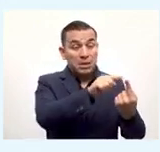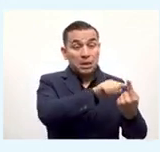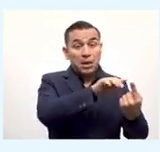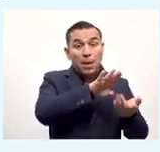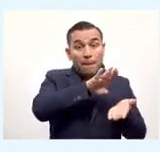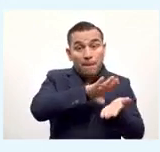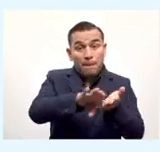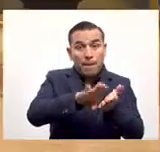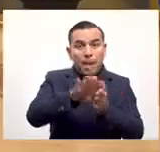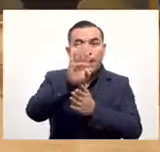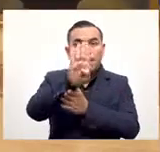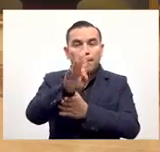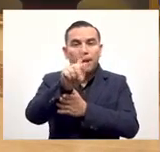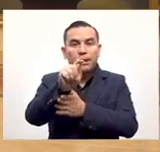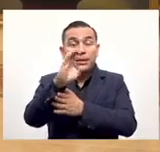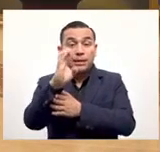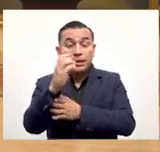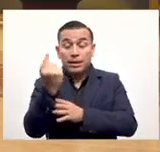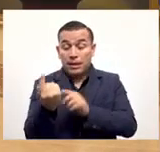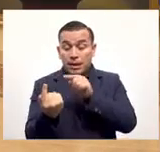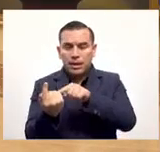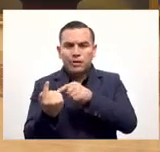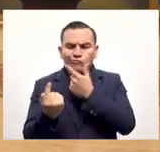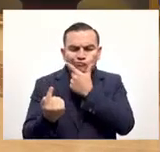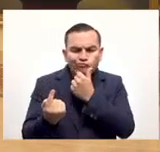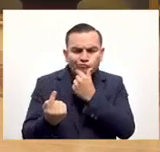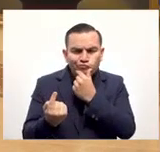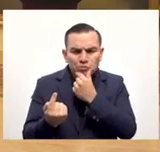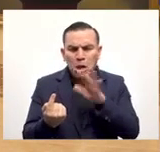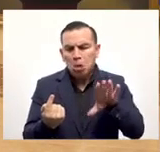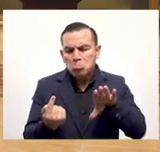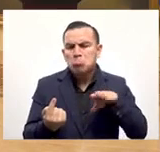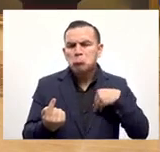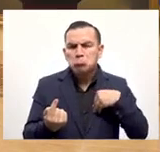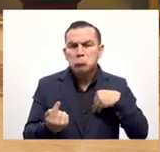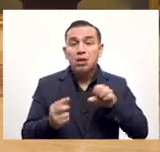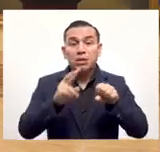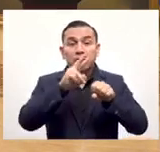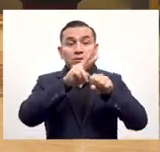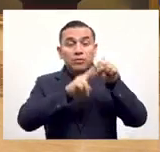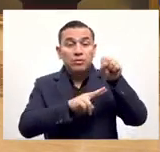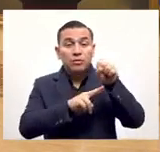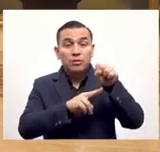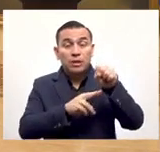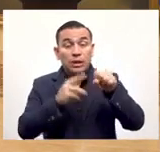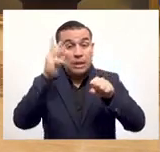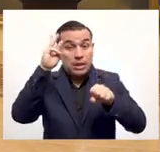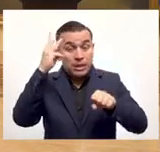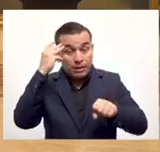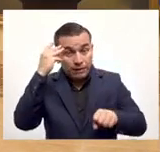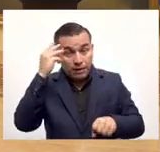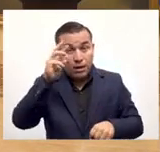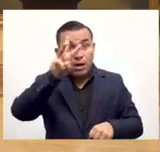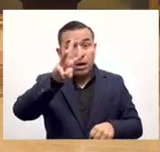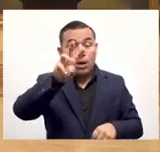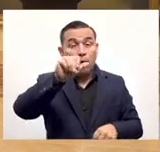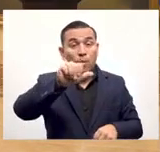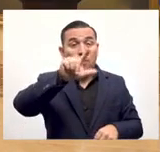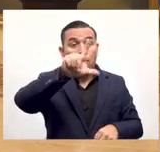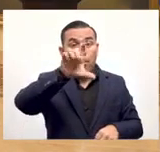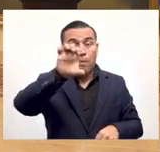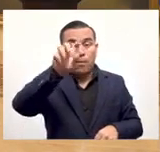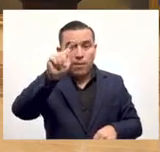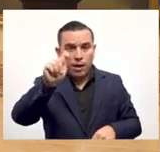Steve transfiere Bitcoins pero al llegar a la aplicación Miguel selecciona dólares y por lo tanto en su wallet se depositarán dos